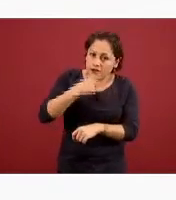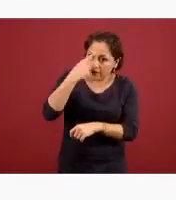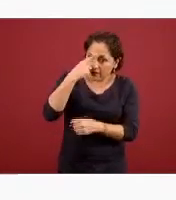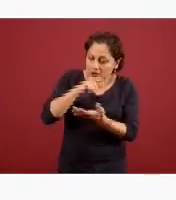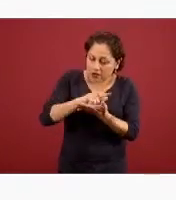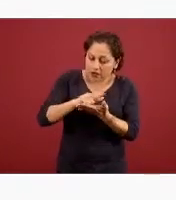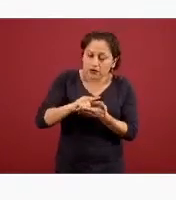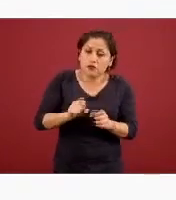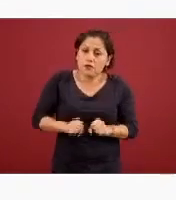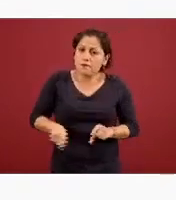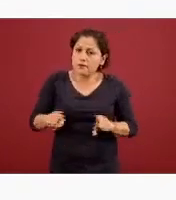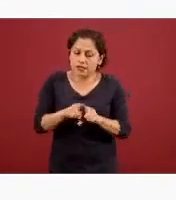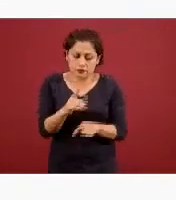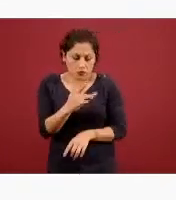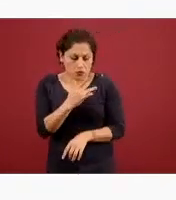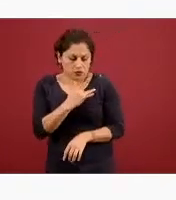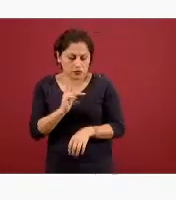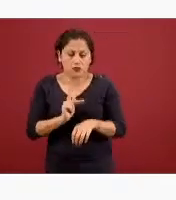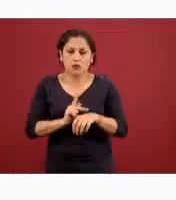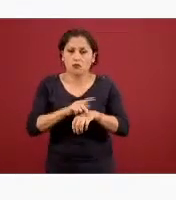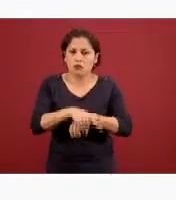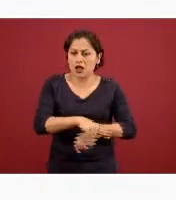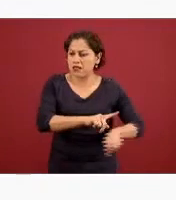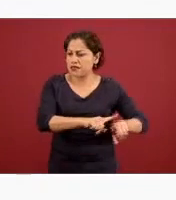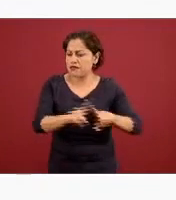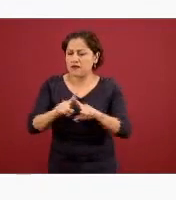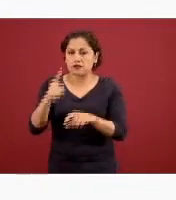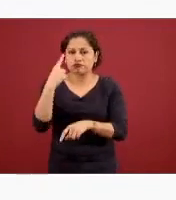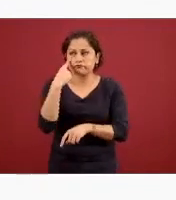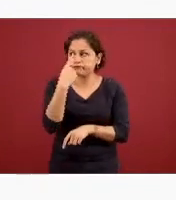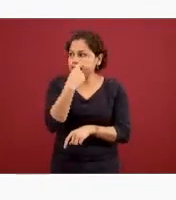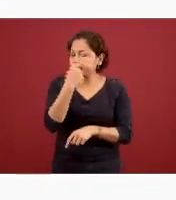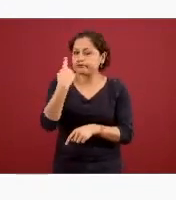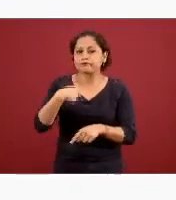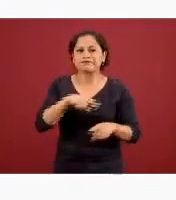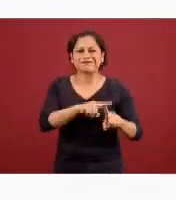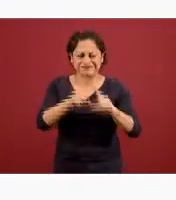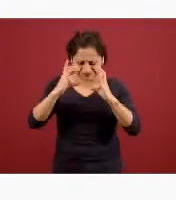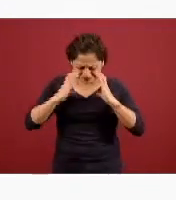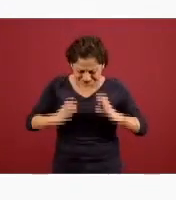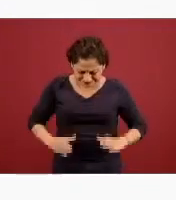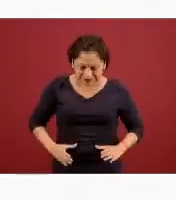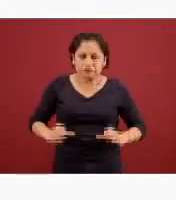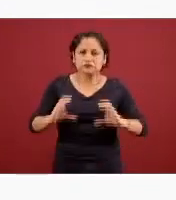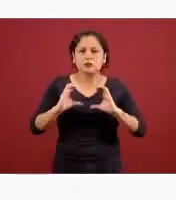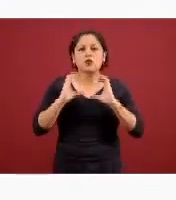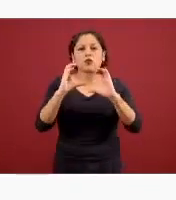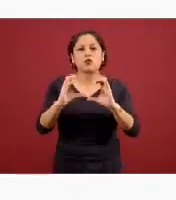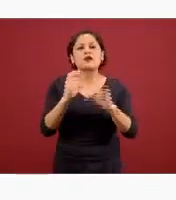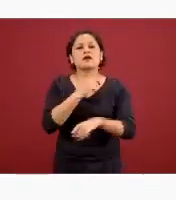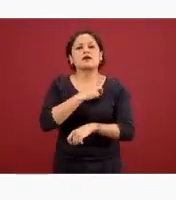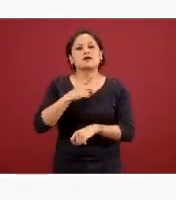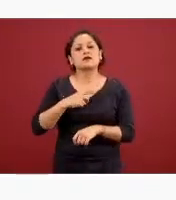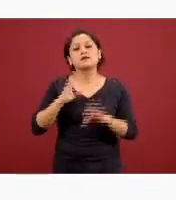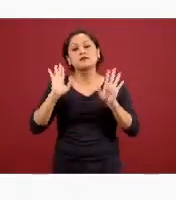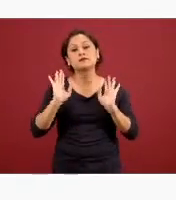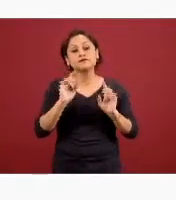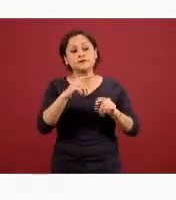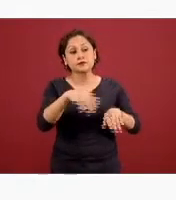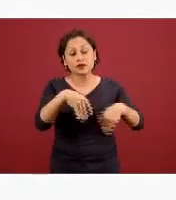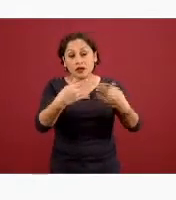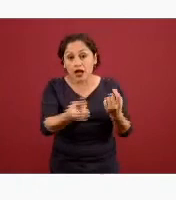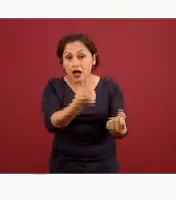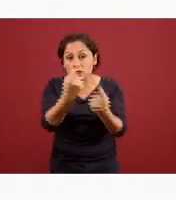corazón que nuestra piel que nuestros ojos y en ese sentido todas las personas que son usuarias ya sea de tabaco